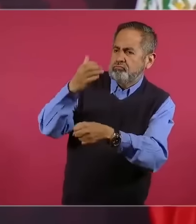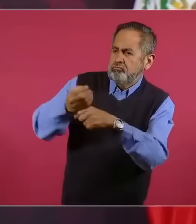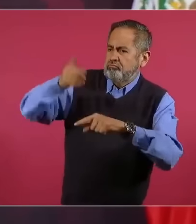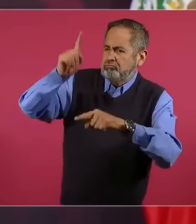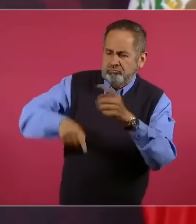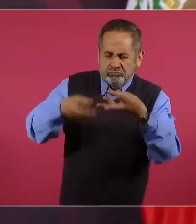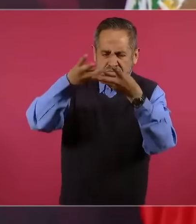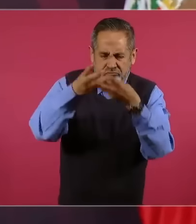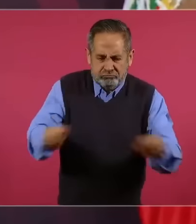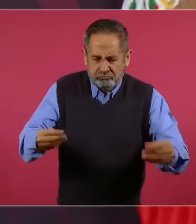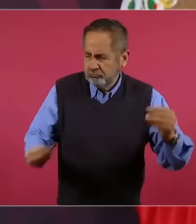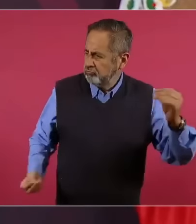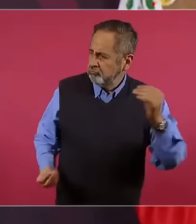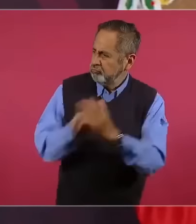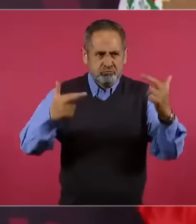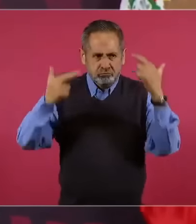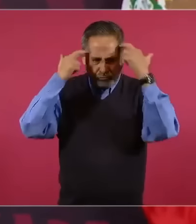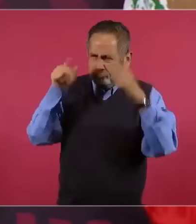la monarquía.